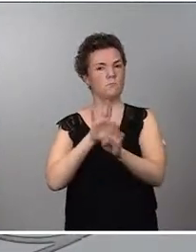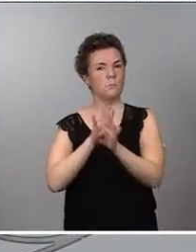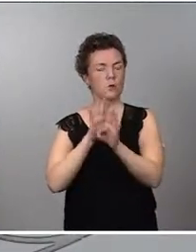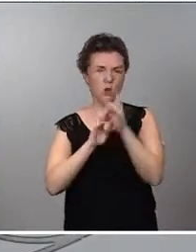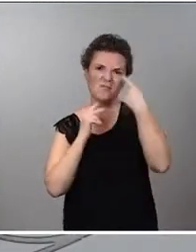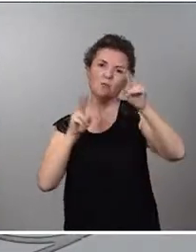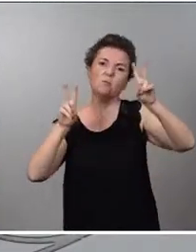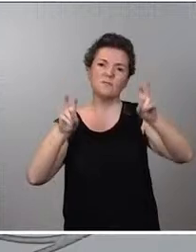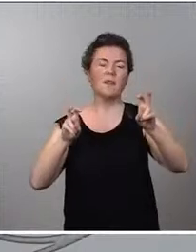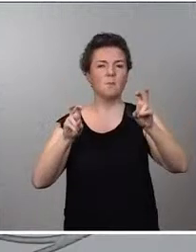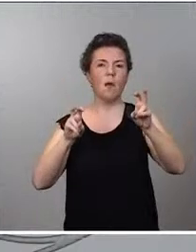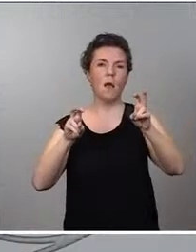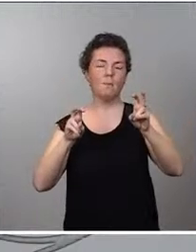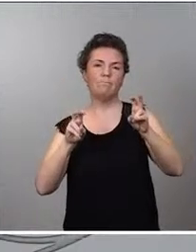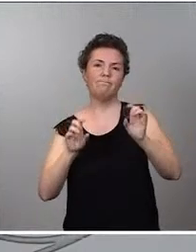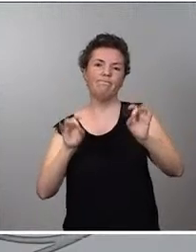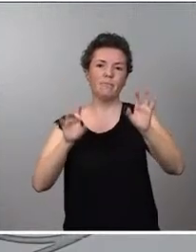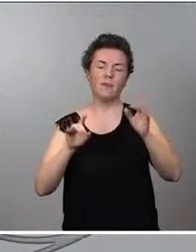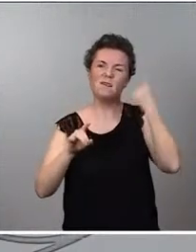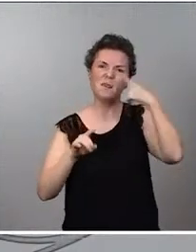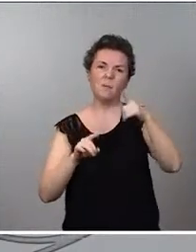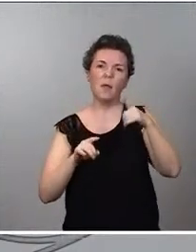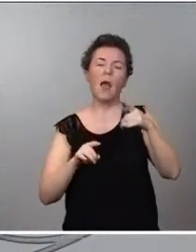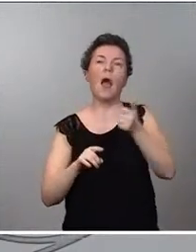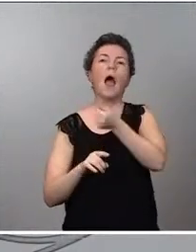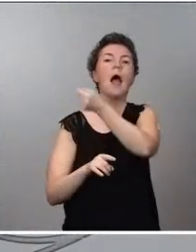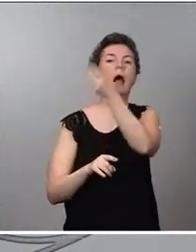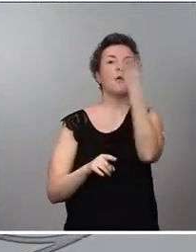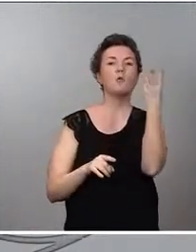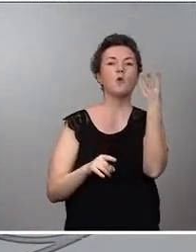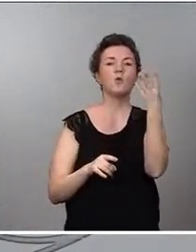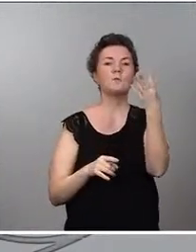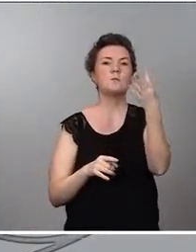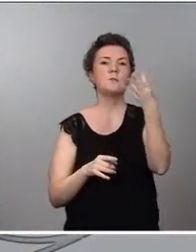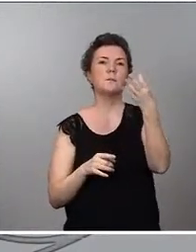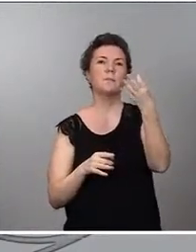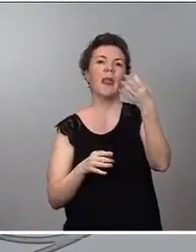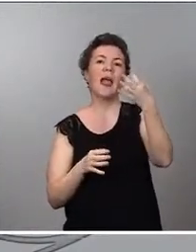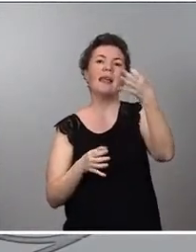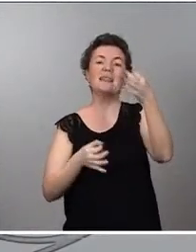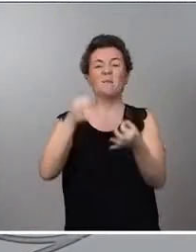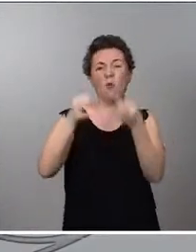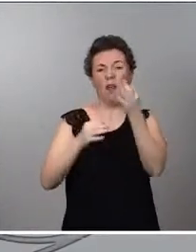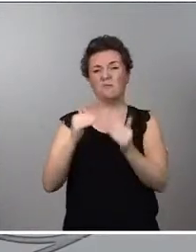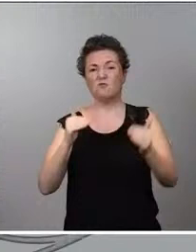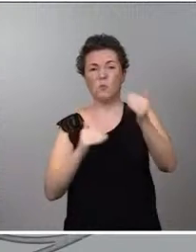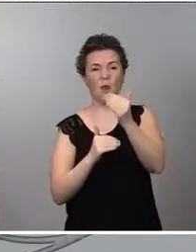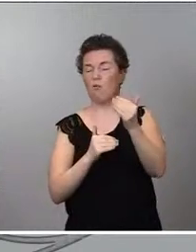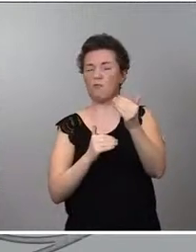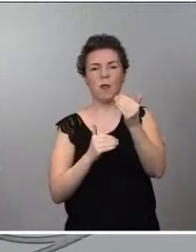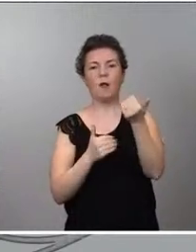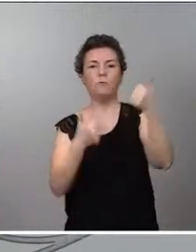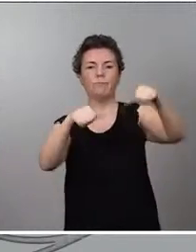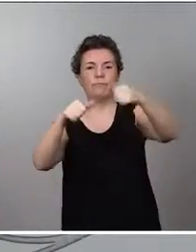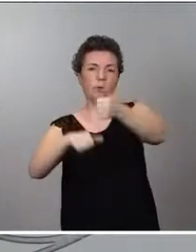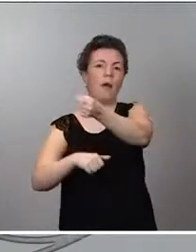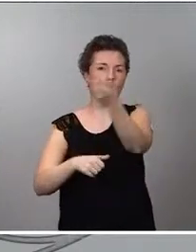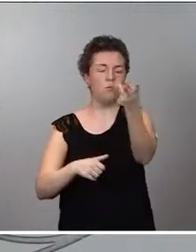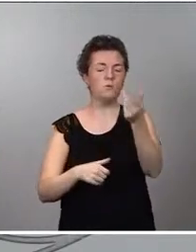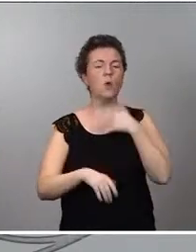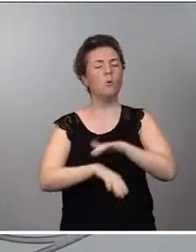que está sobre la mesa. Saben que han habido algunos pronunciamientos de algunos TSJ que no lo han validado. El Gobierno está ahora mismo